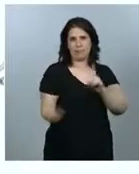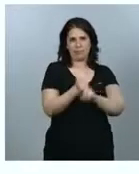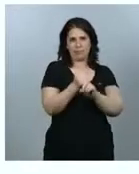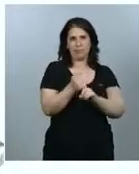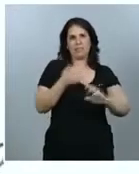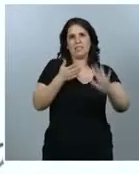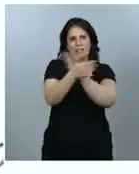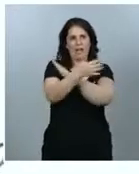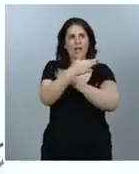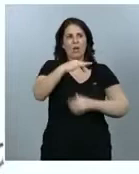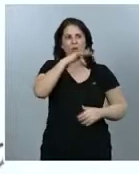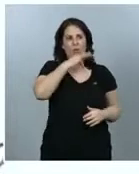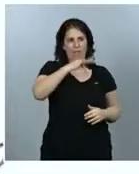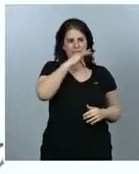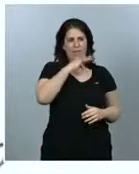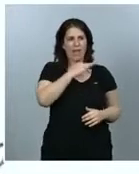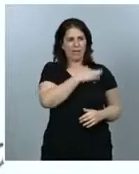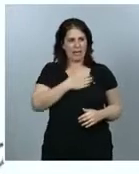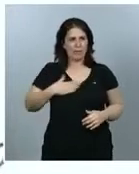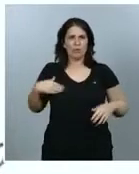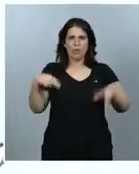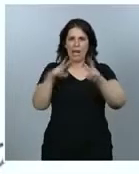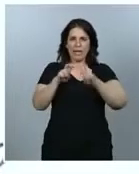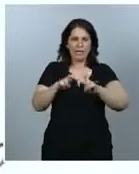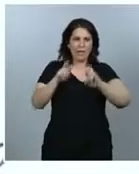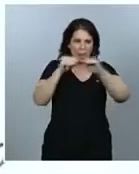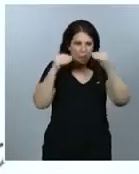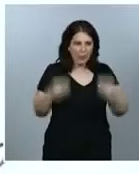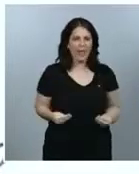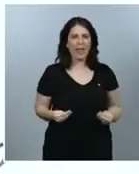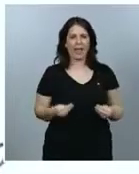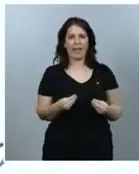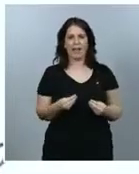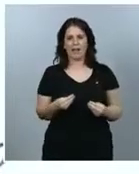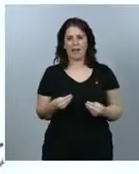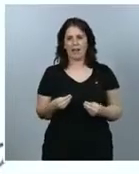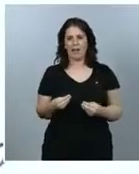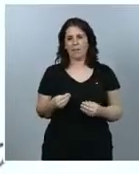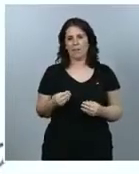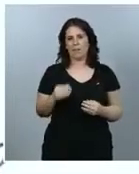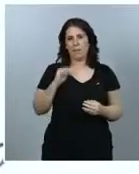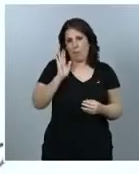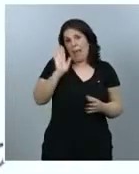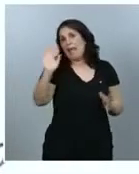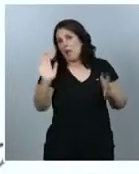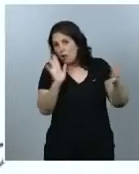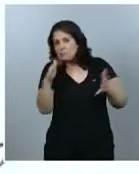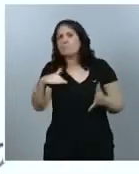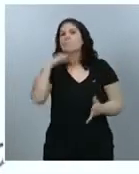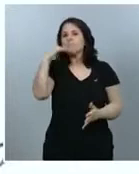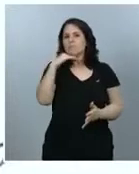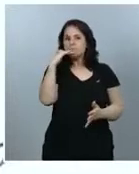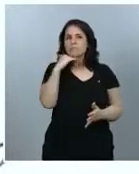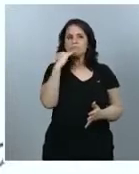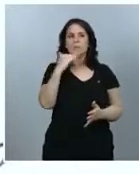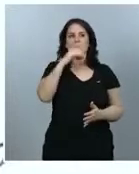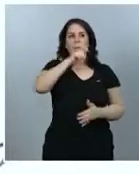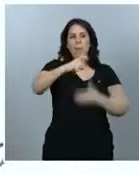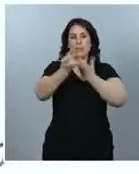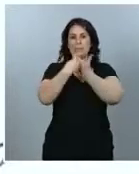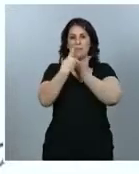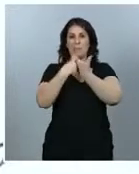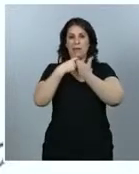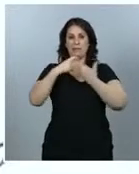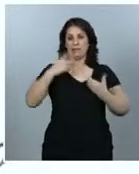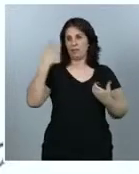analizar y que investigar de la información recogida, hemos podido analizar en los participantes de la primera ronda que